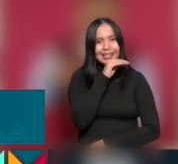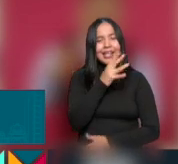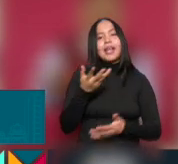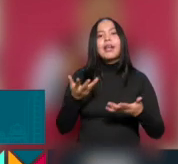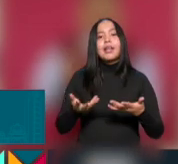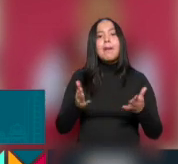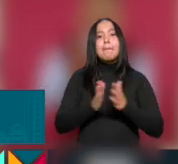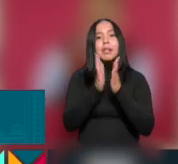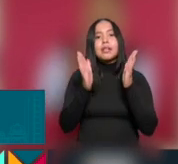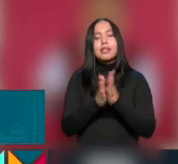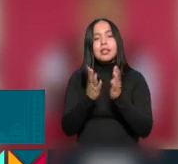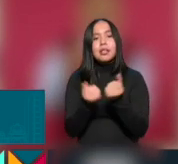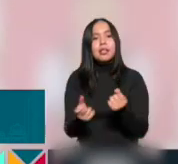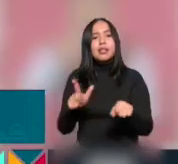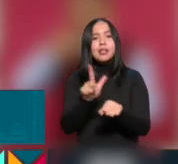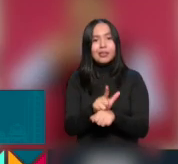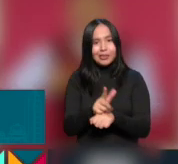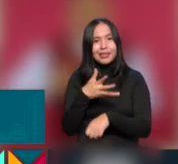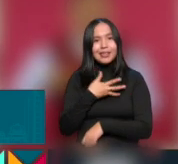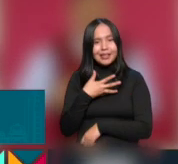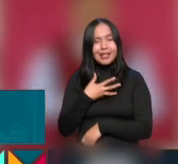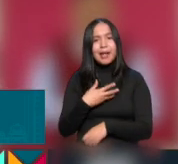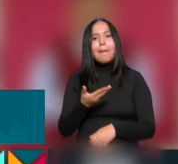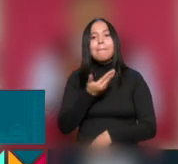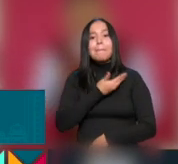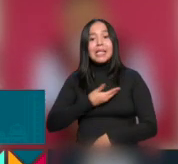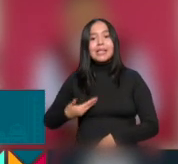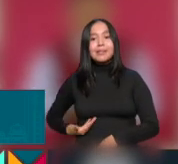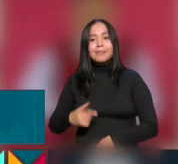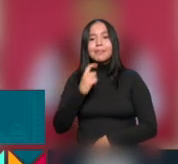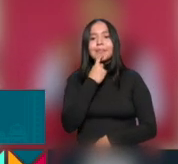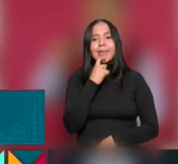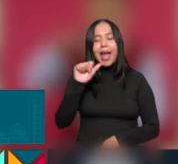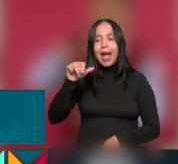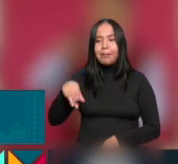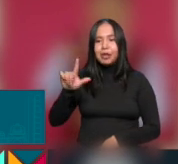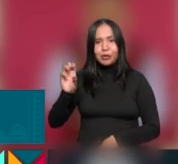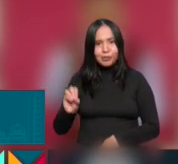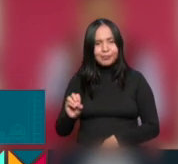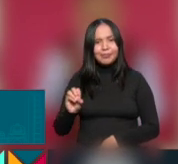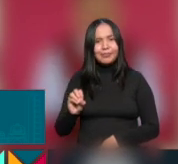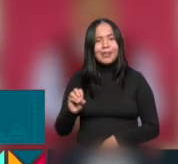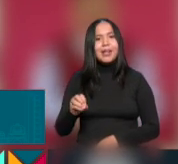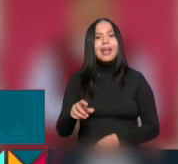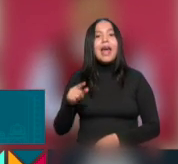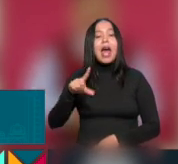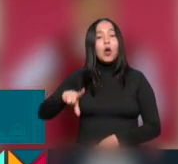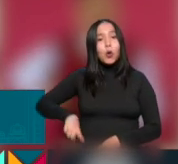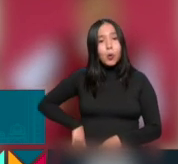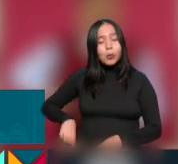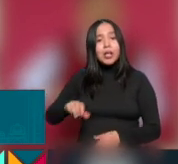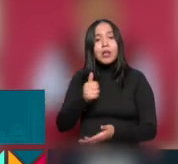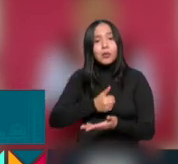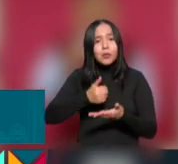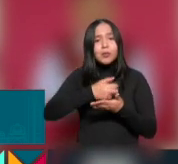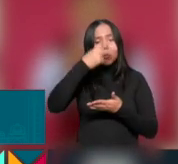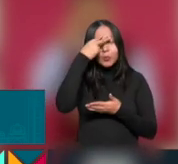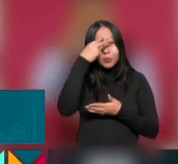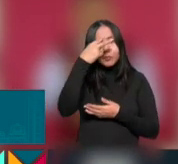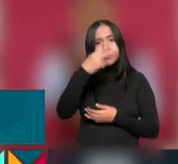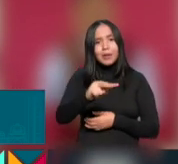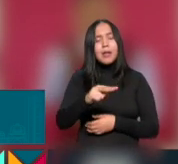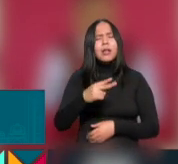participación social. Presidente Andrés Manuel López Obrador, el gobierno de la Ciudad de México,